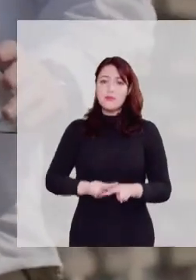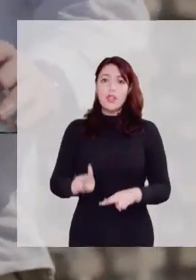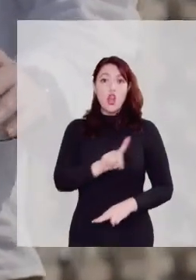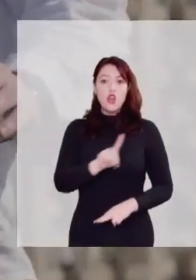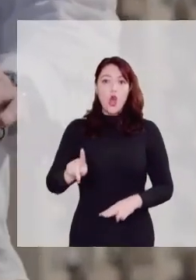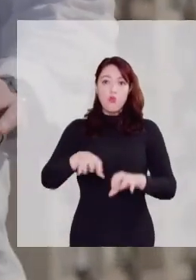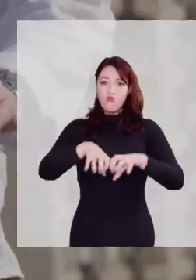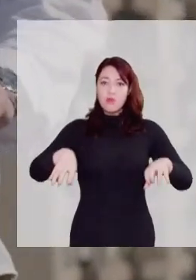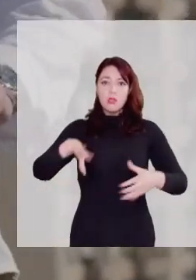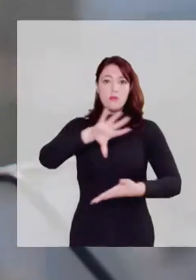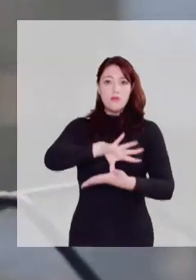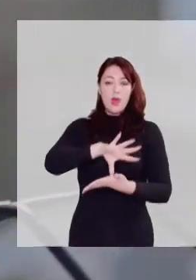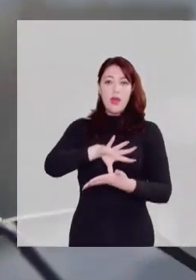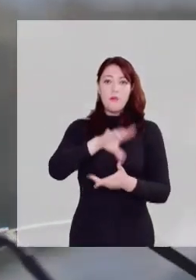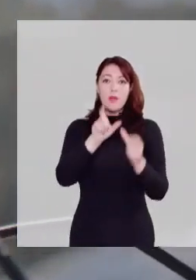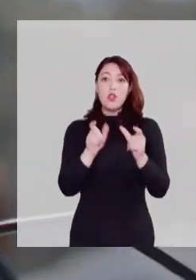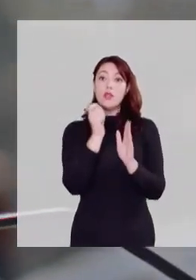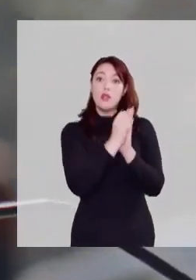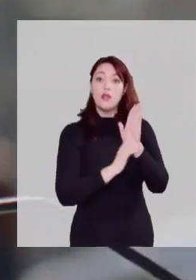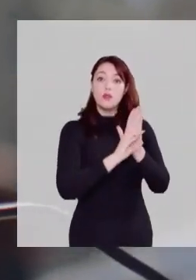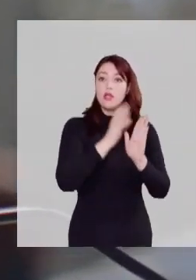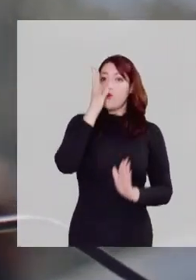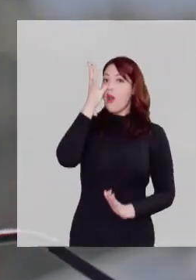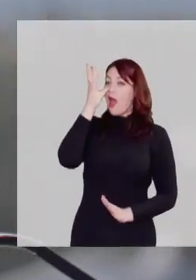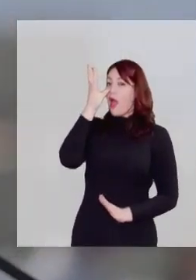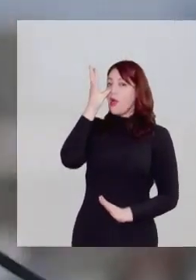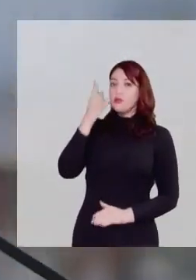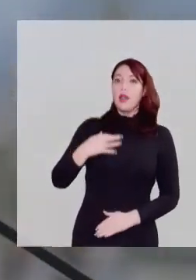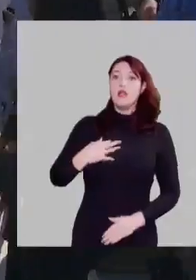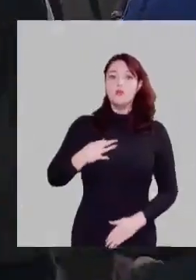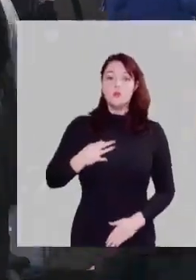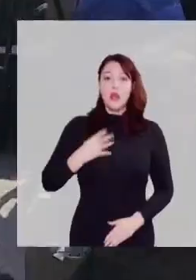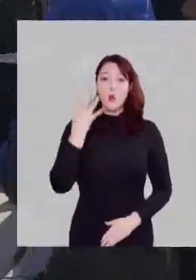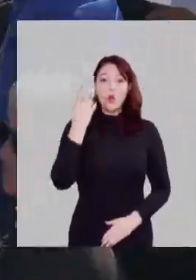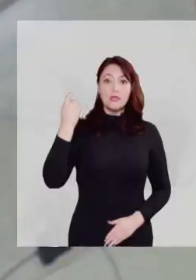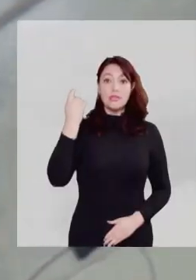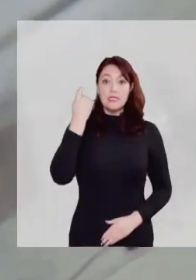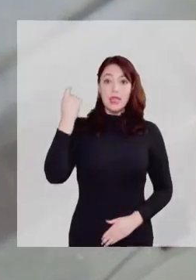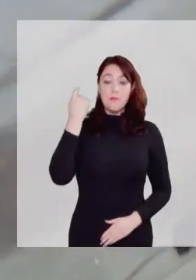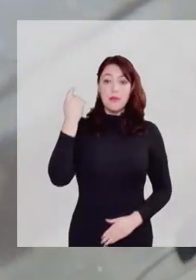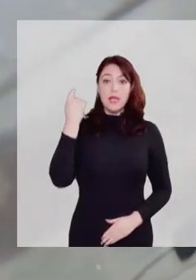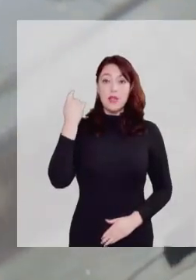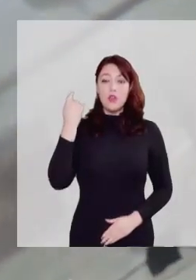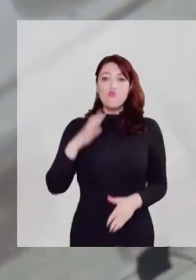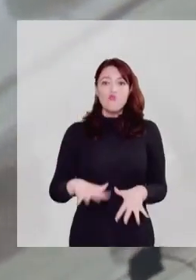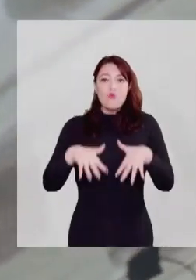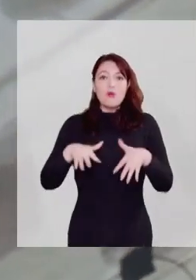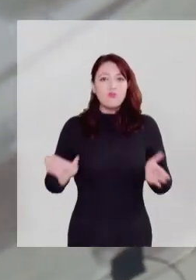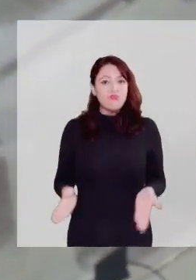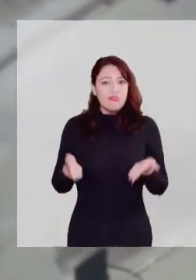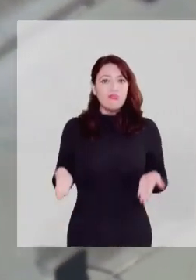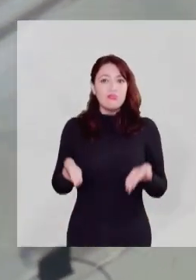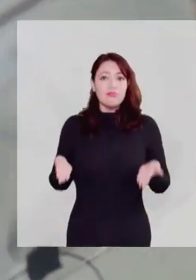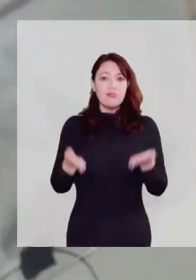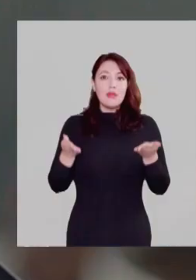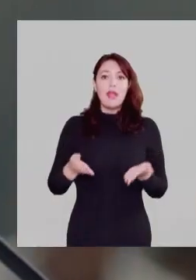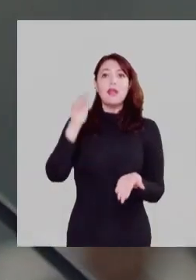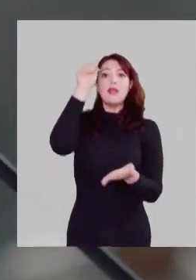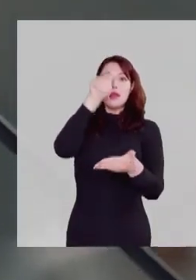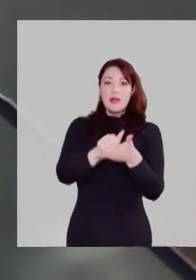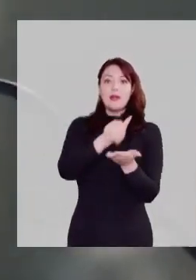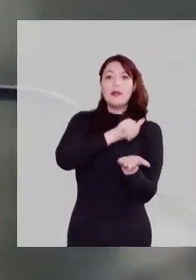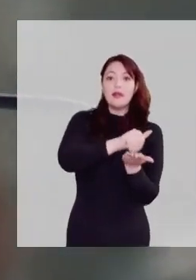Porque no quiero un país dividido. Los constituyentes se burlaron de la ciudadanía. El 4 de septiembre nos levantaremos con energía.